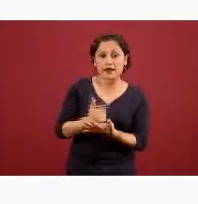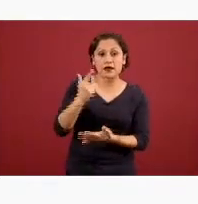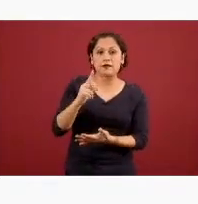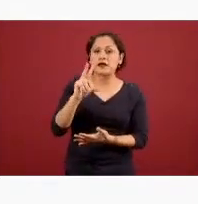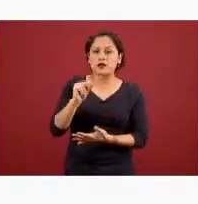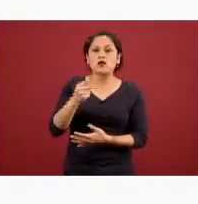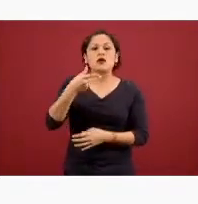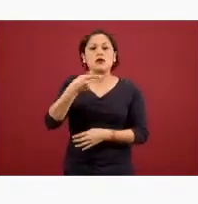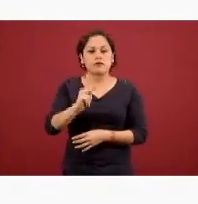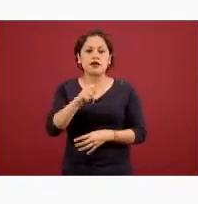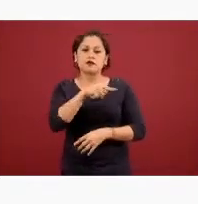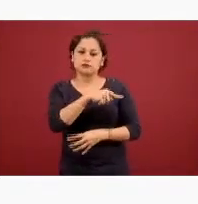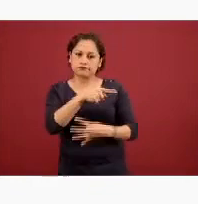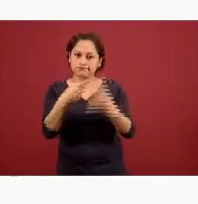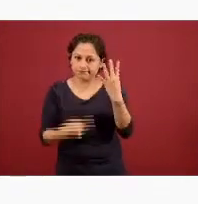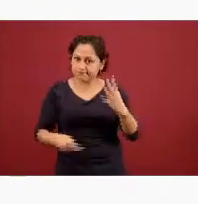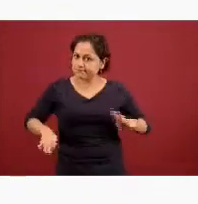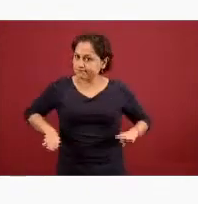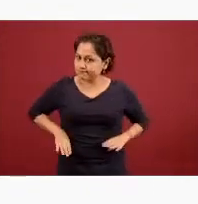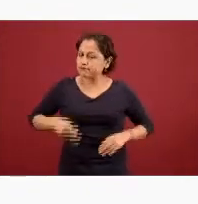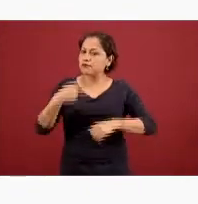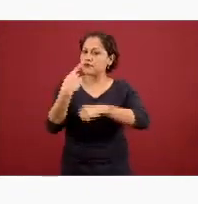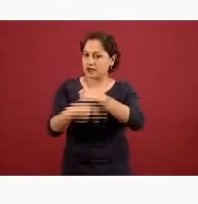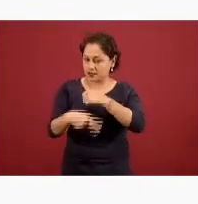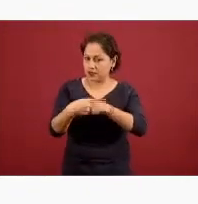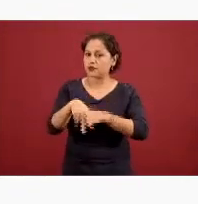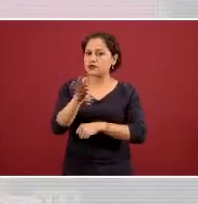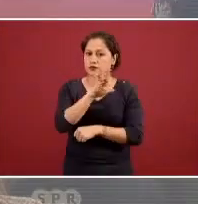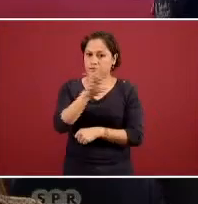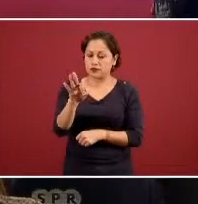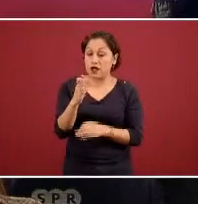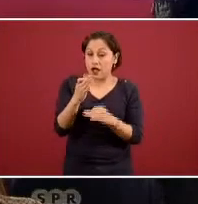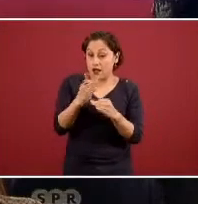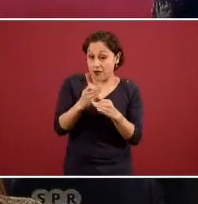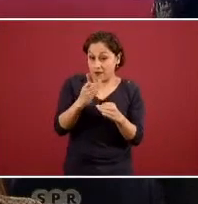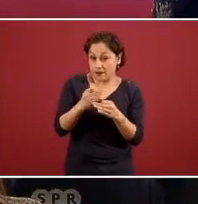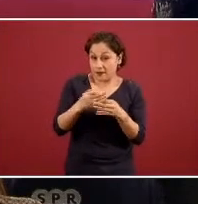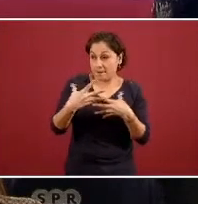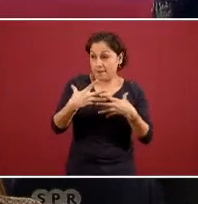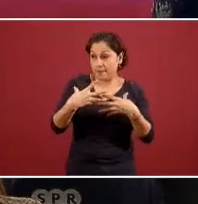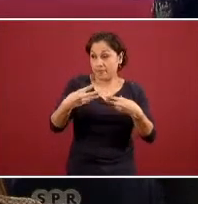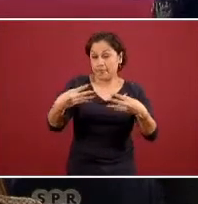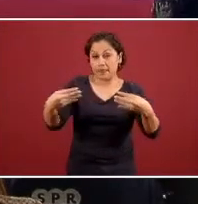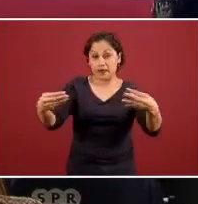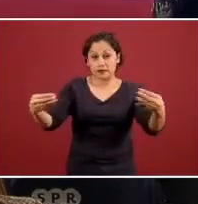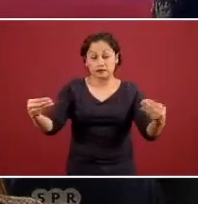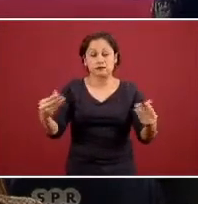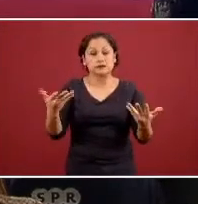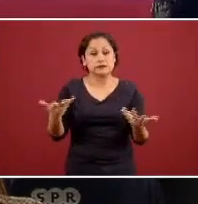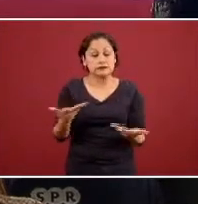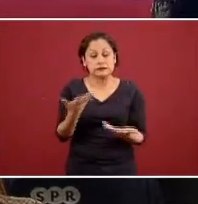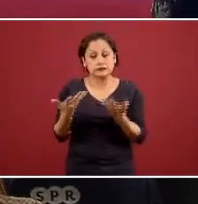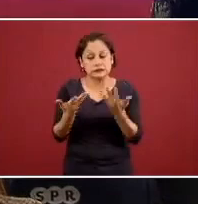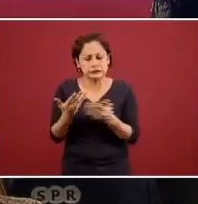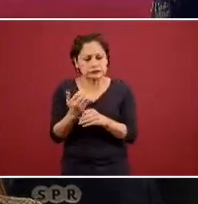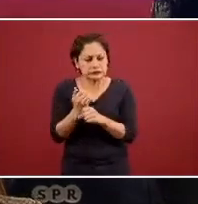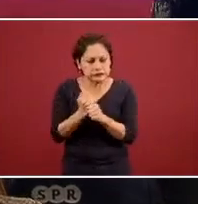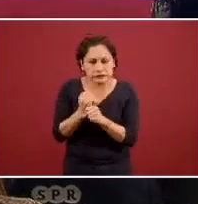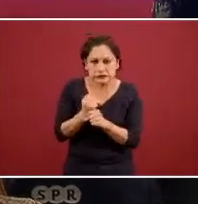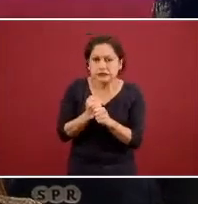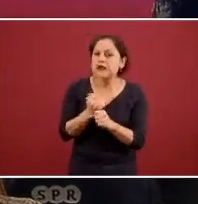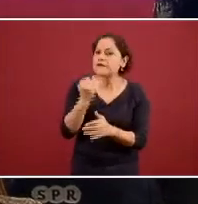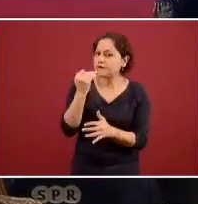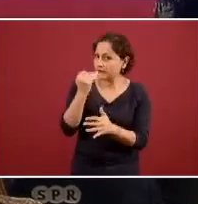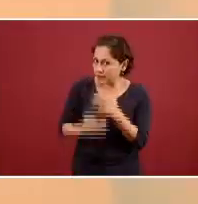en este momento la epidemia la epidemia sigue estando verde hay mucho que tenemos que conocer con respecto a ella pero por